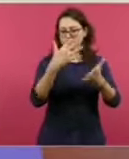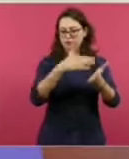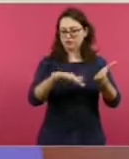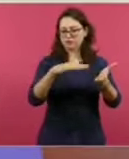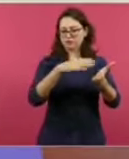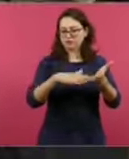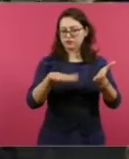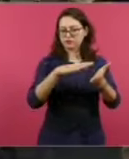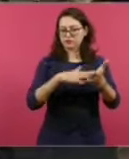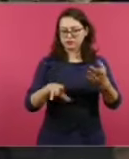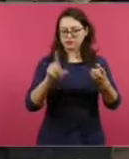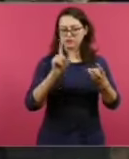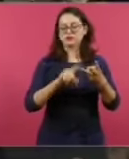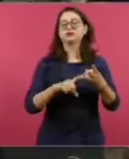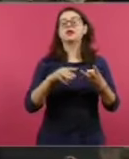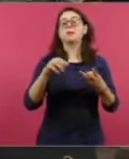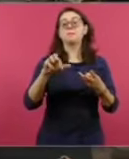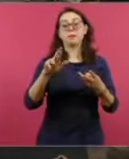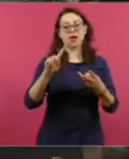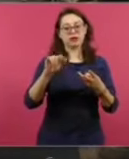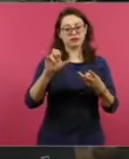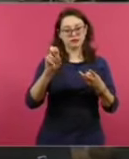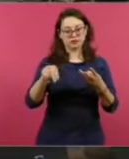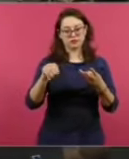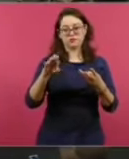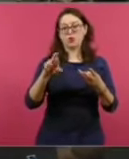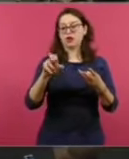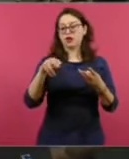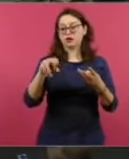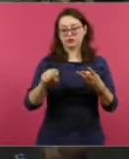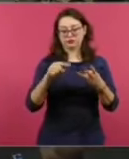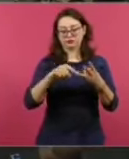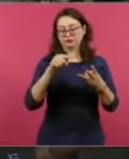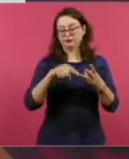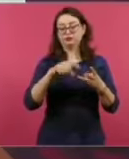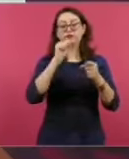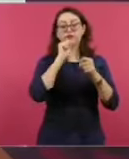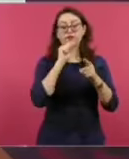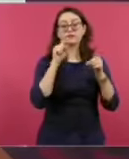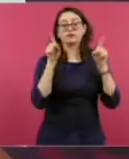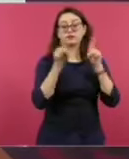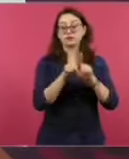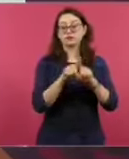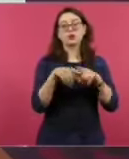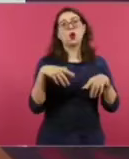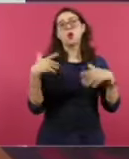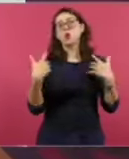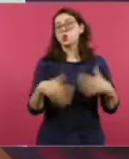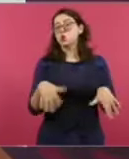Moreno, otro ídolo de cierto sector,